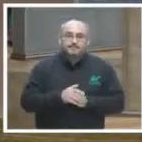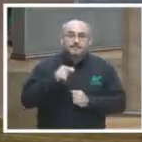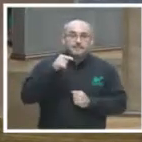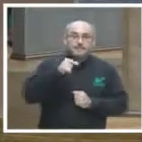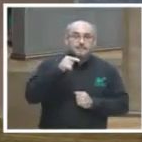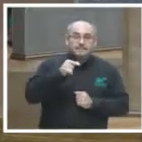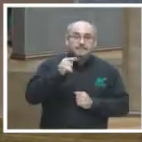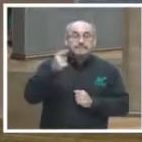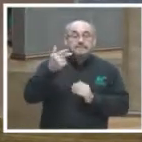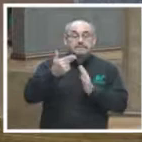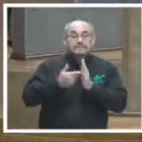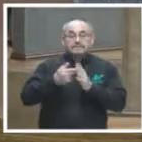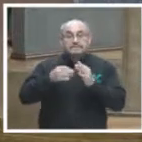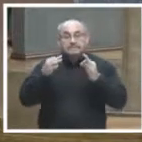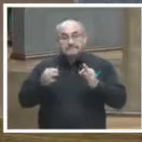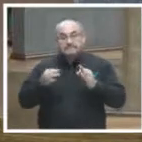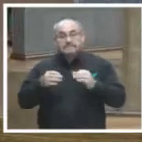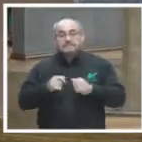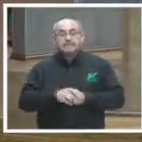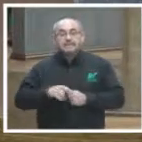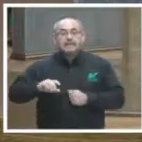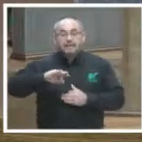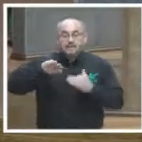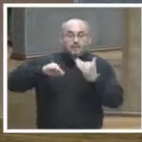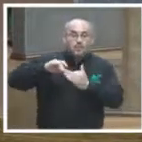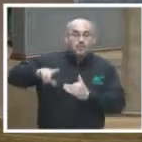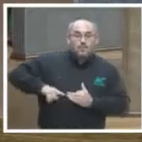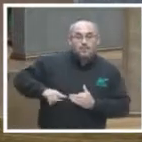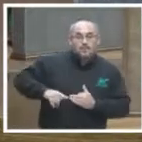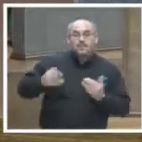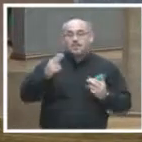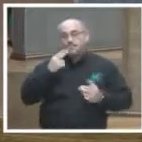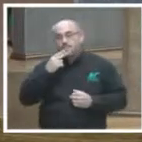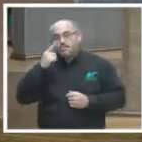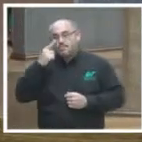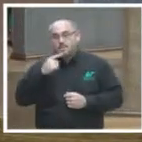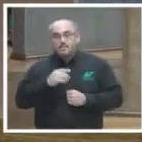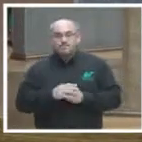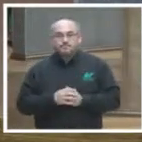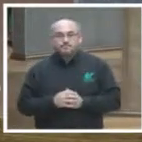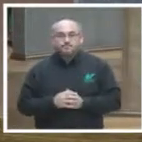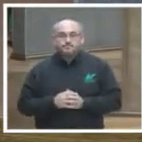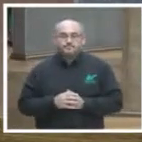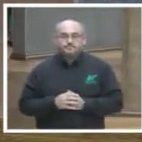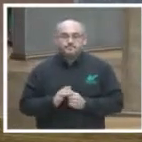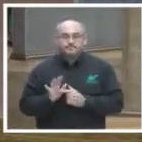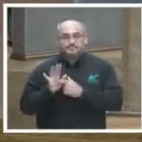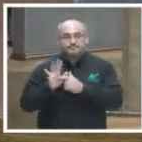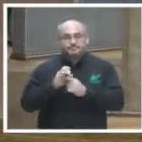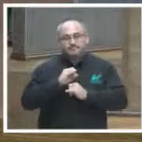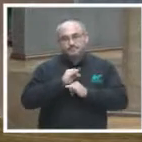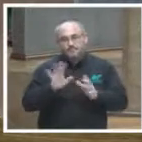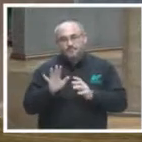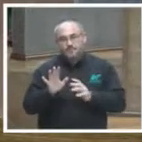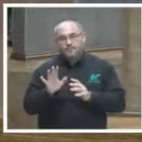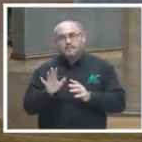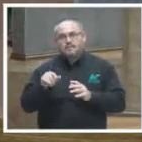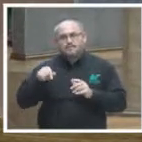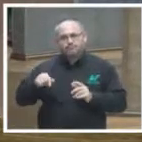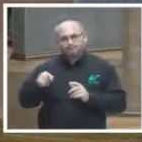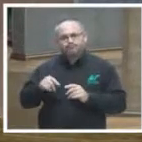sido una herramienta que principalmente los gobiernos han utilizado para mostrar información pública